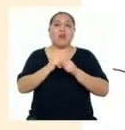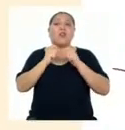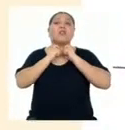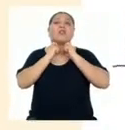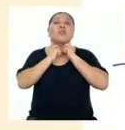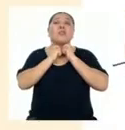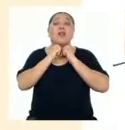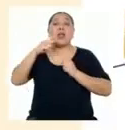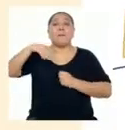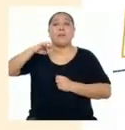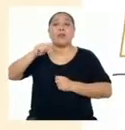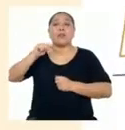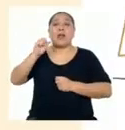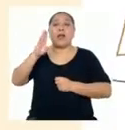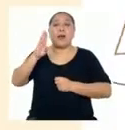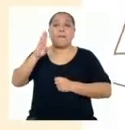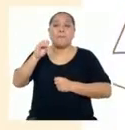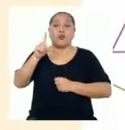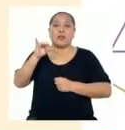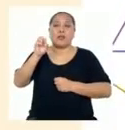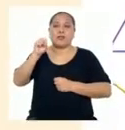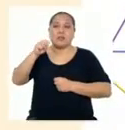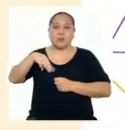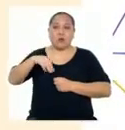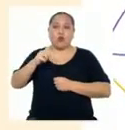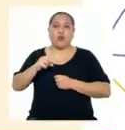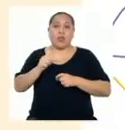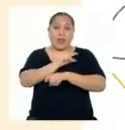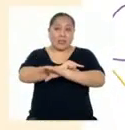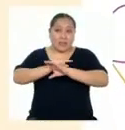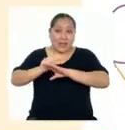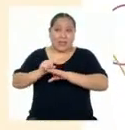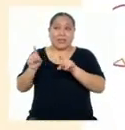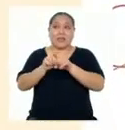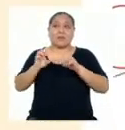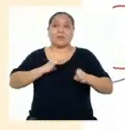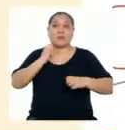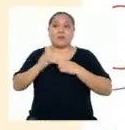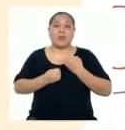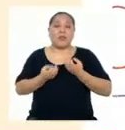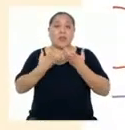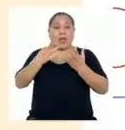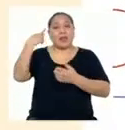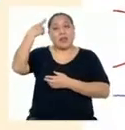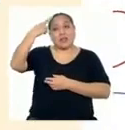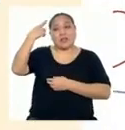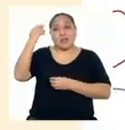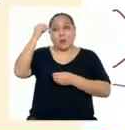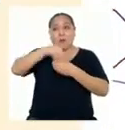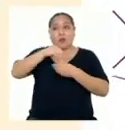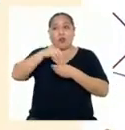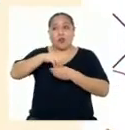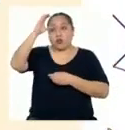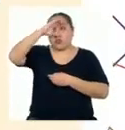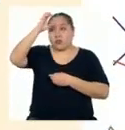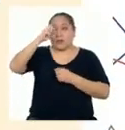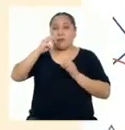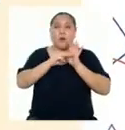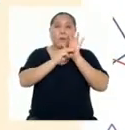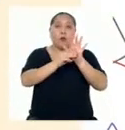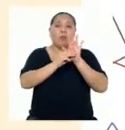de los líquidos y en las emociones. Para ello, brinda razones integrando conceptos, modelos, datos,